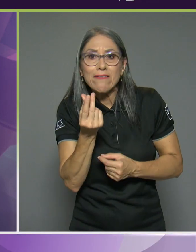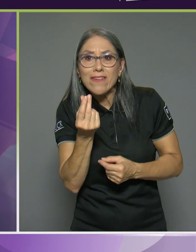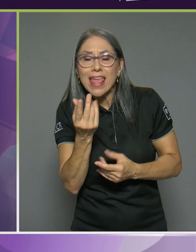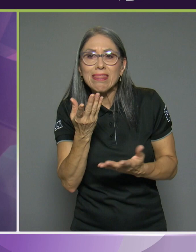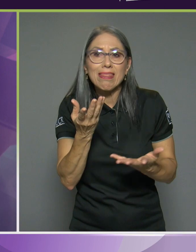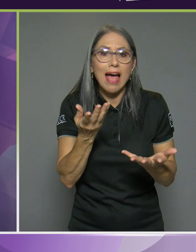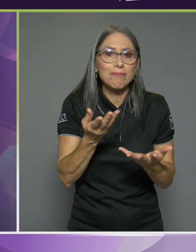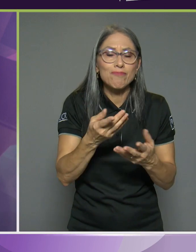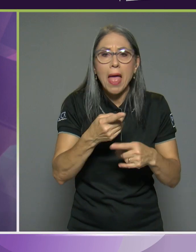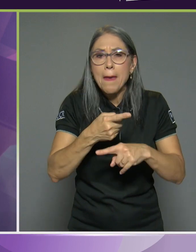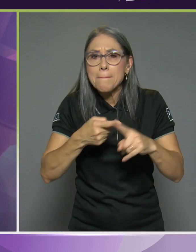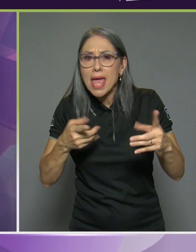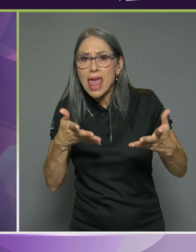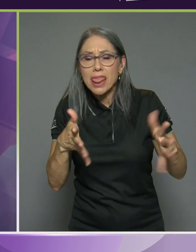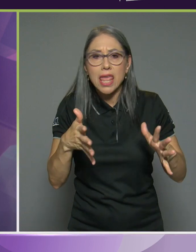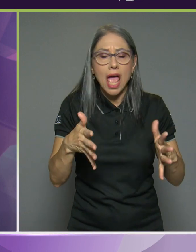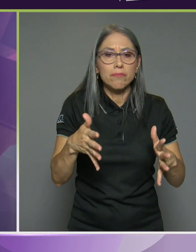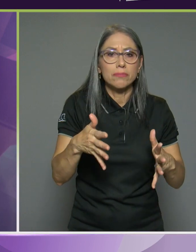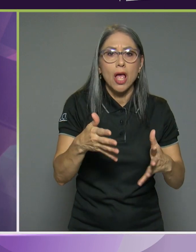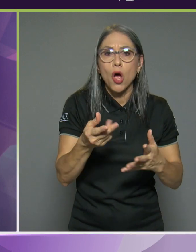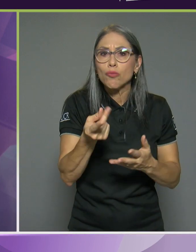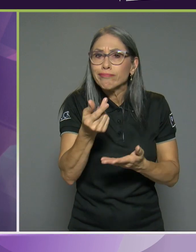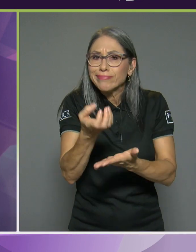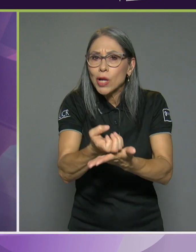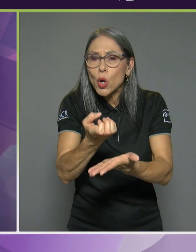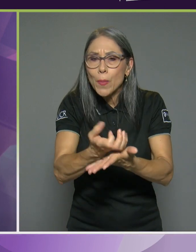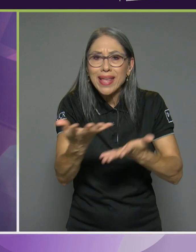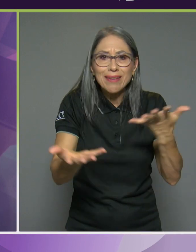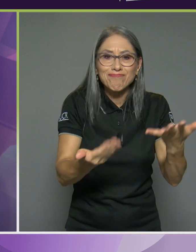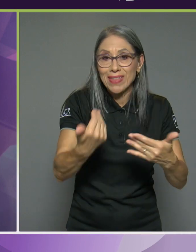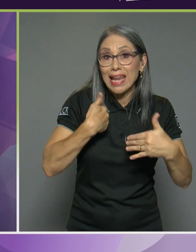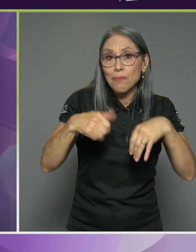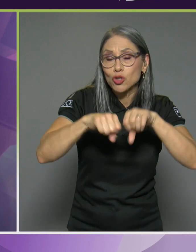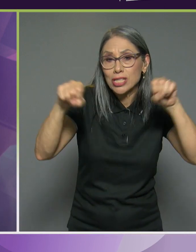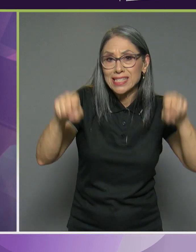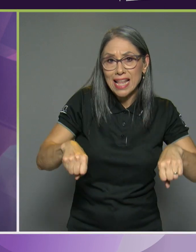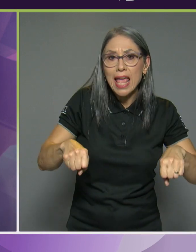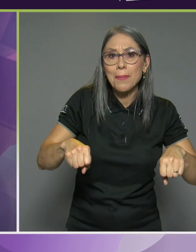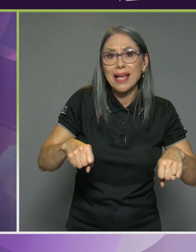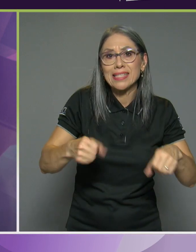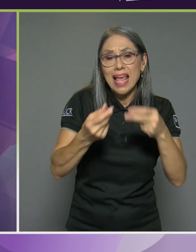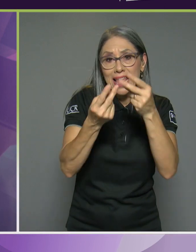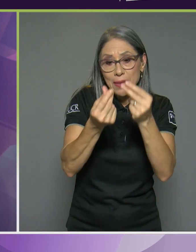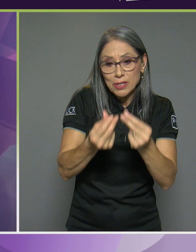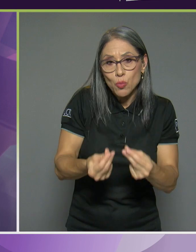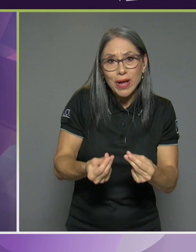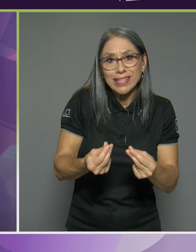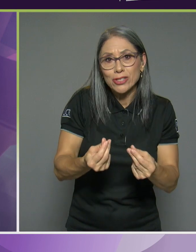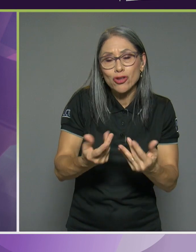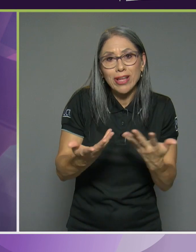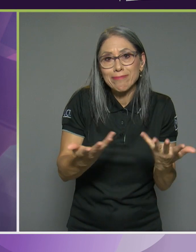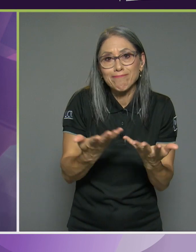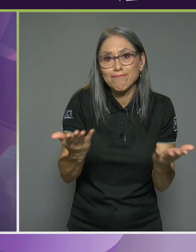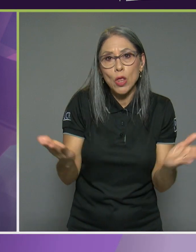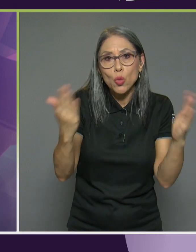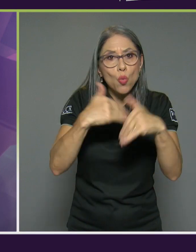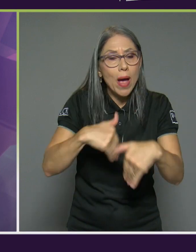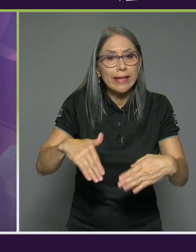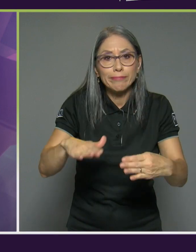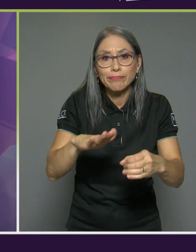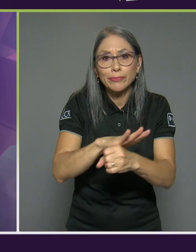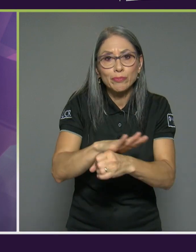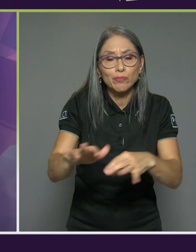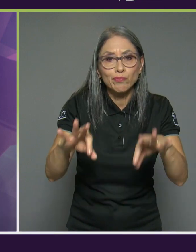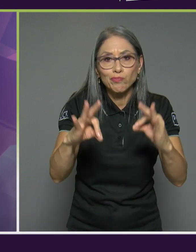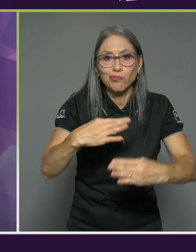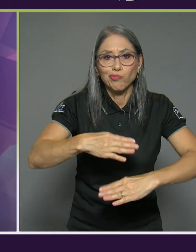a tener sistemas y que van a desgastarse a nivel presupuestario entonces porque no resolver los problemas que